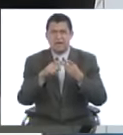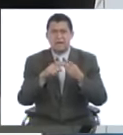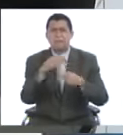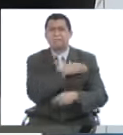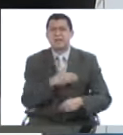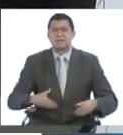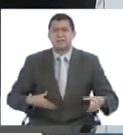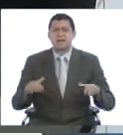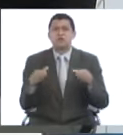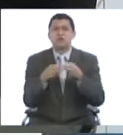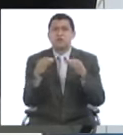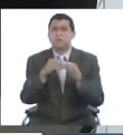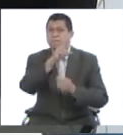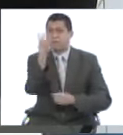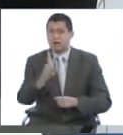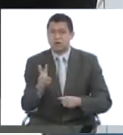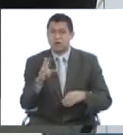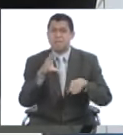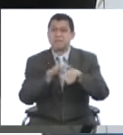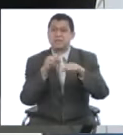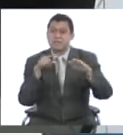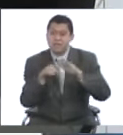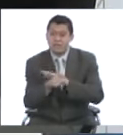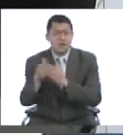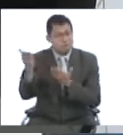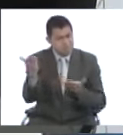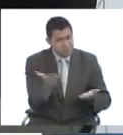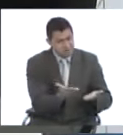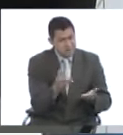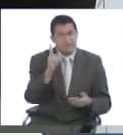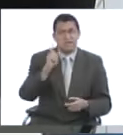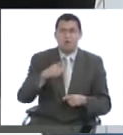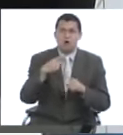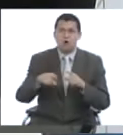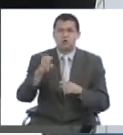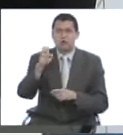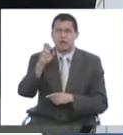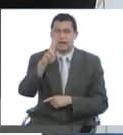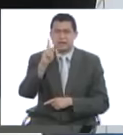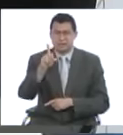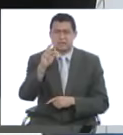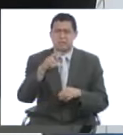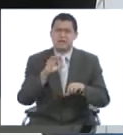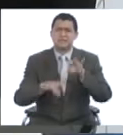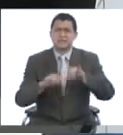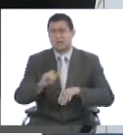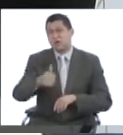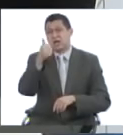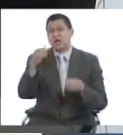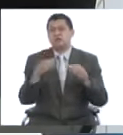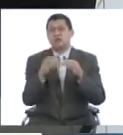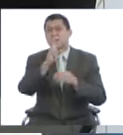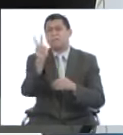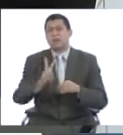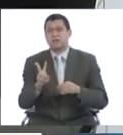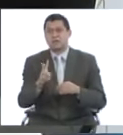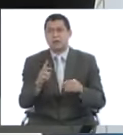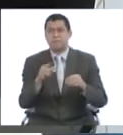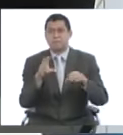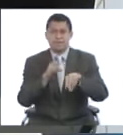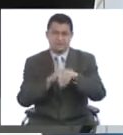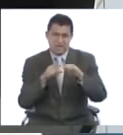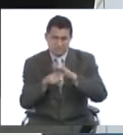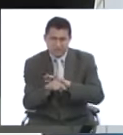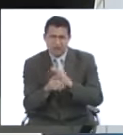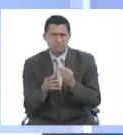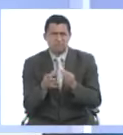presidenta de la Sociedad Venezolana de Medicina Interna. Bienvenida y además el doctor Eric Dávila, internista y secretario general de la Sociedad Venezolana de Medicina Interna.